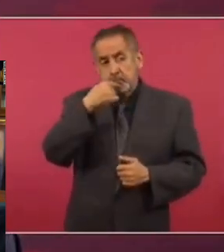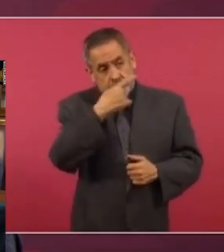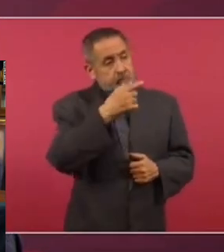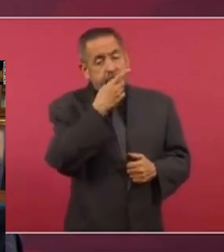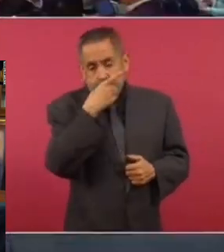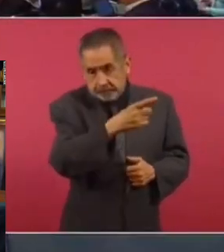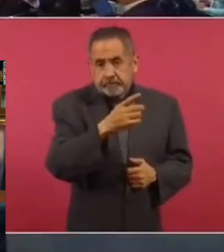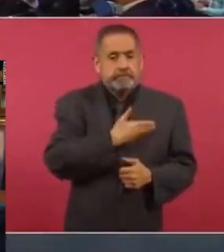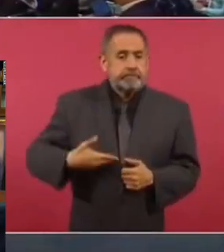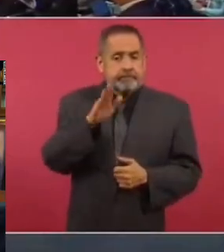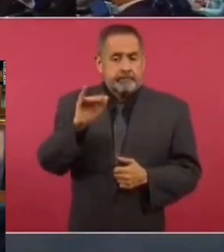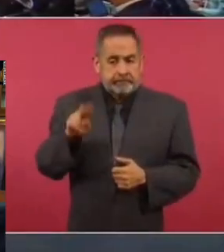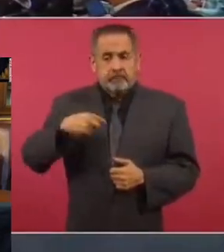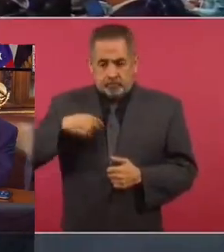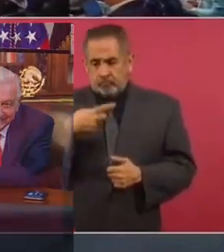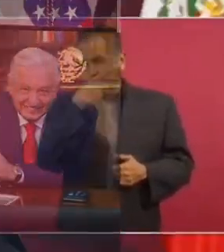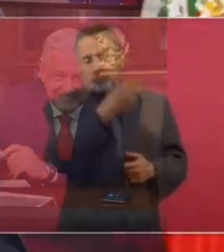presidente Biden,